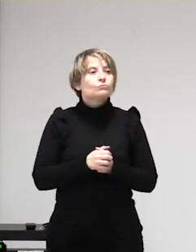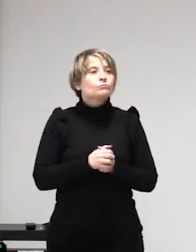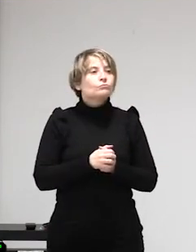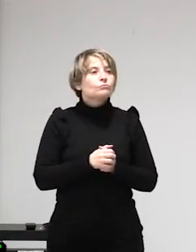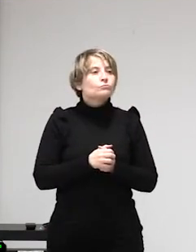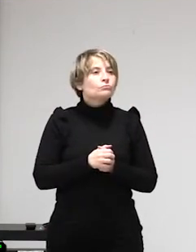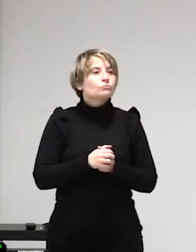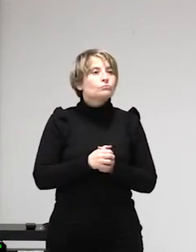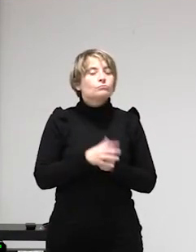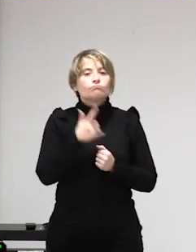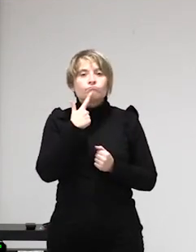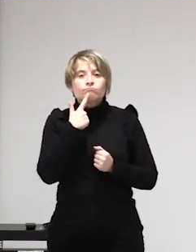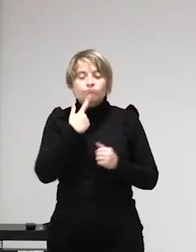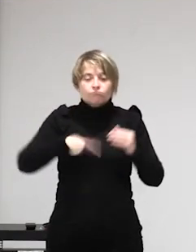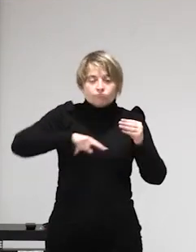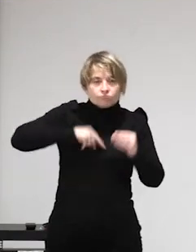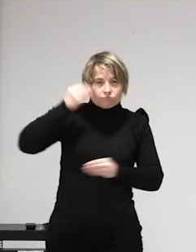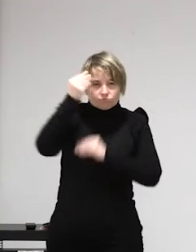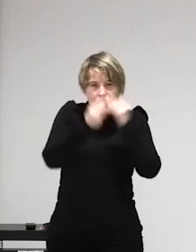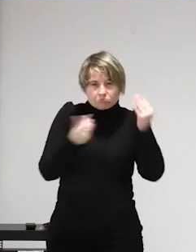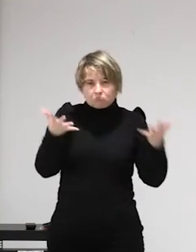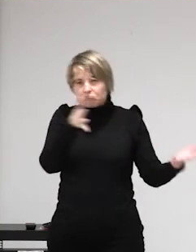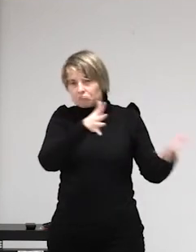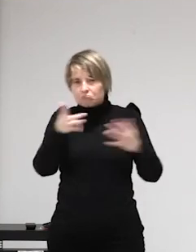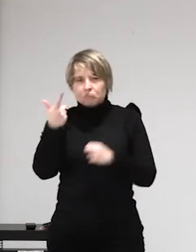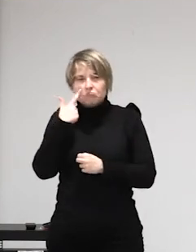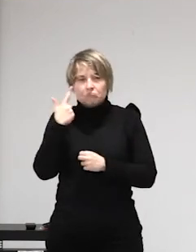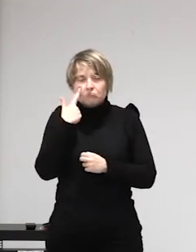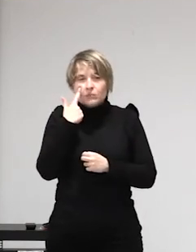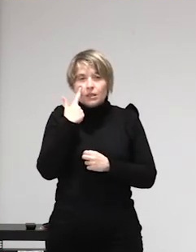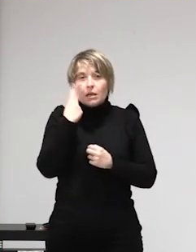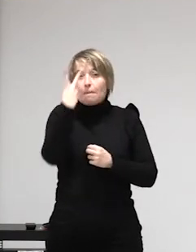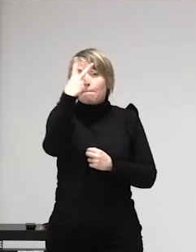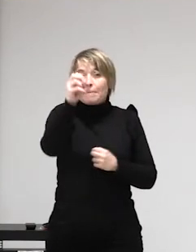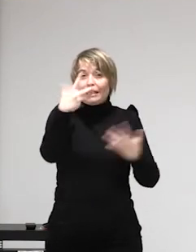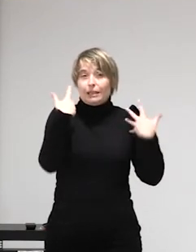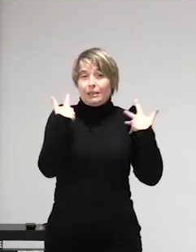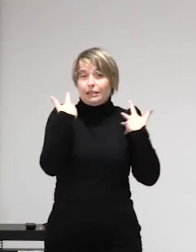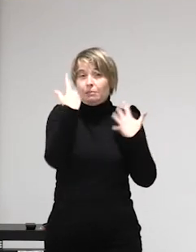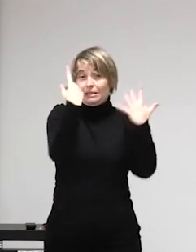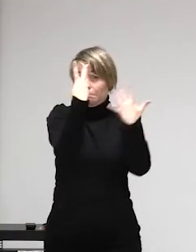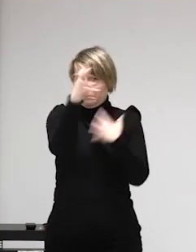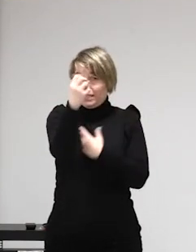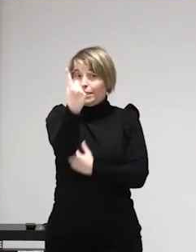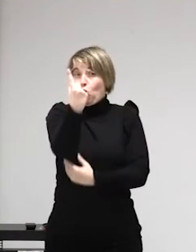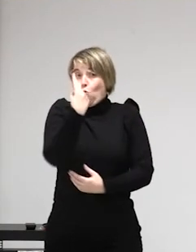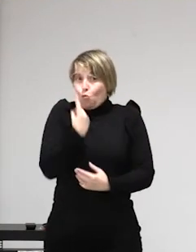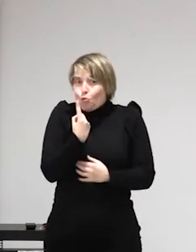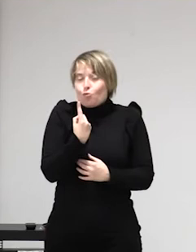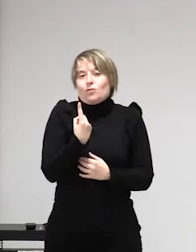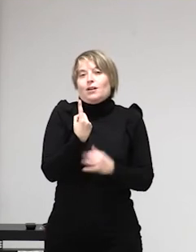en matrimonios forzosos esto que parece irrisorio es lo mismo que se está haciendo con el trabajo sexual